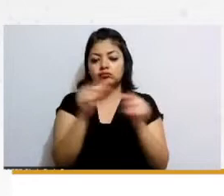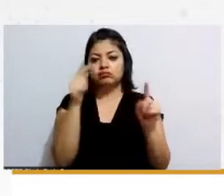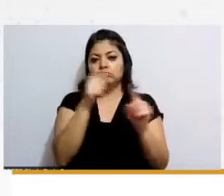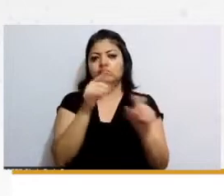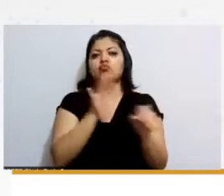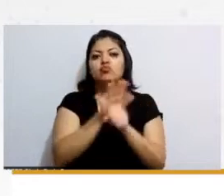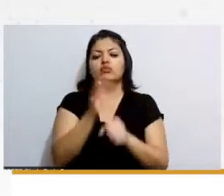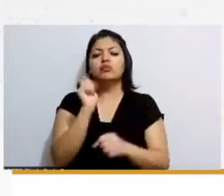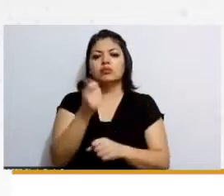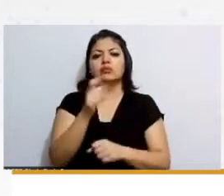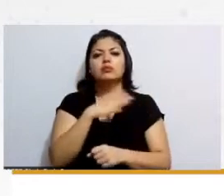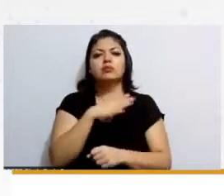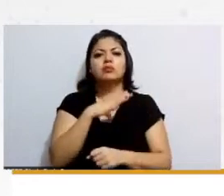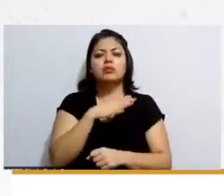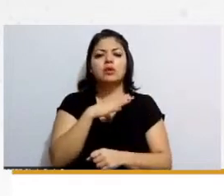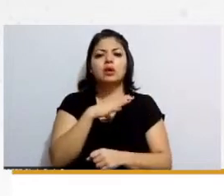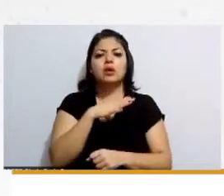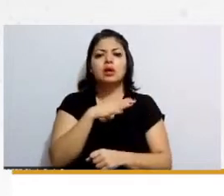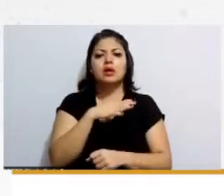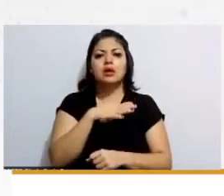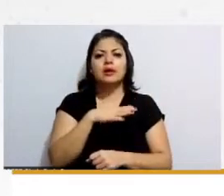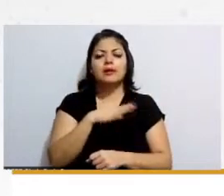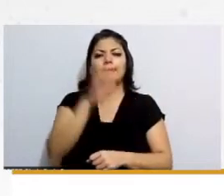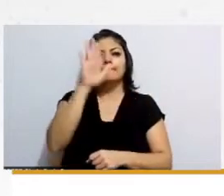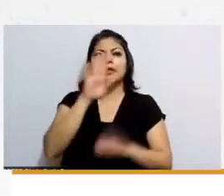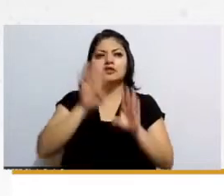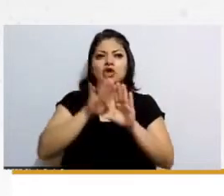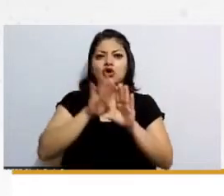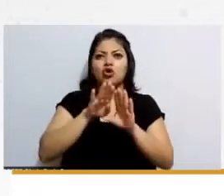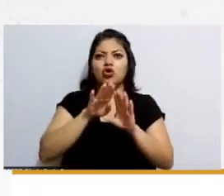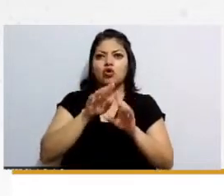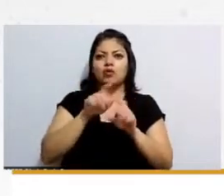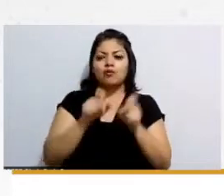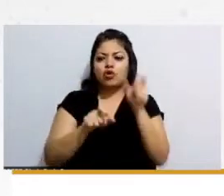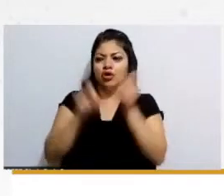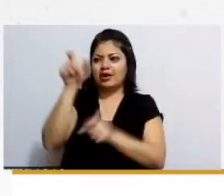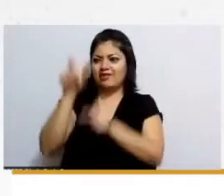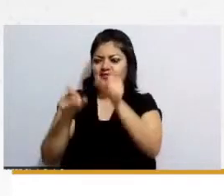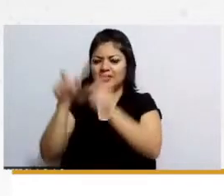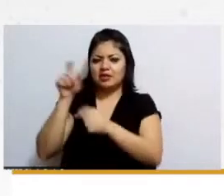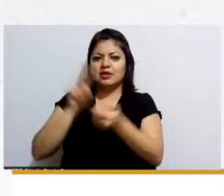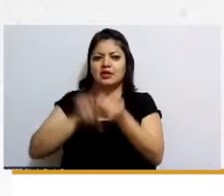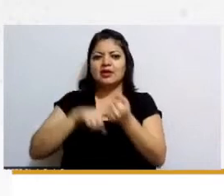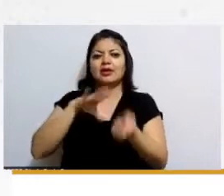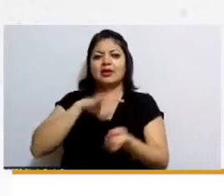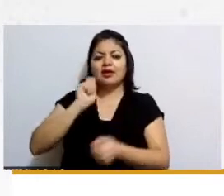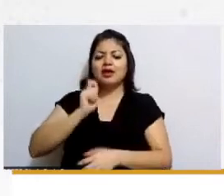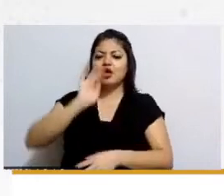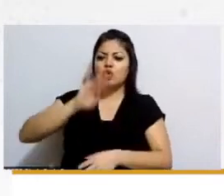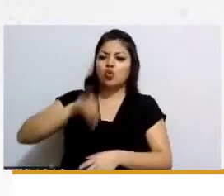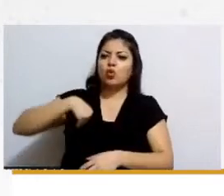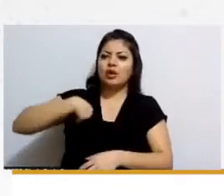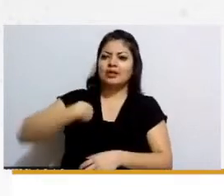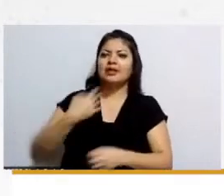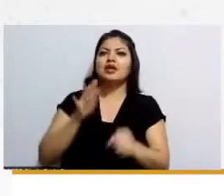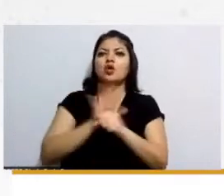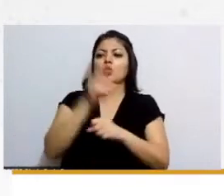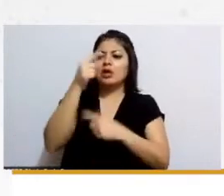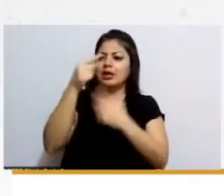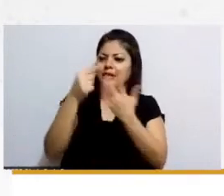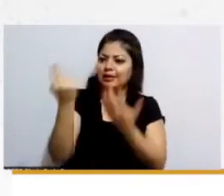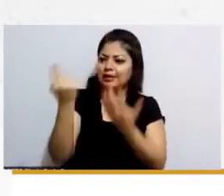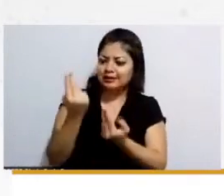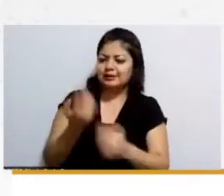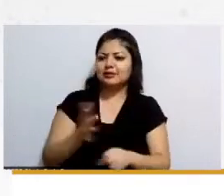como un gráfico vienen guarderías y ya viene requisitos diferenciados limitación al servicio